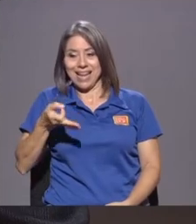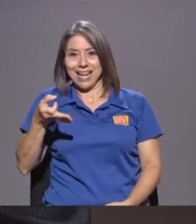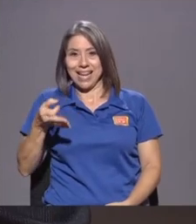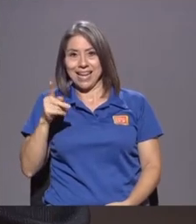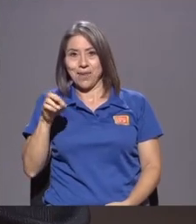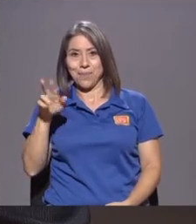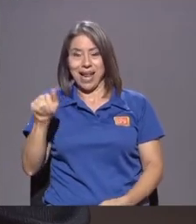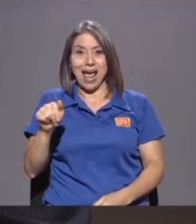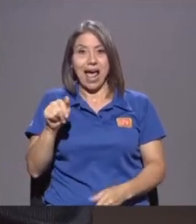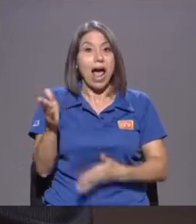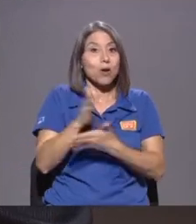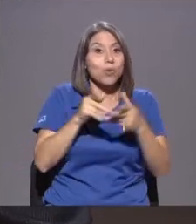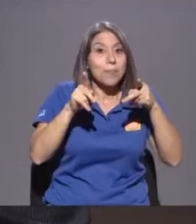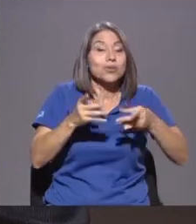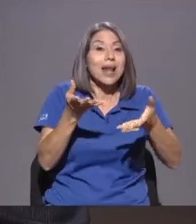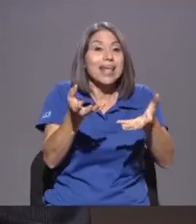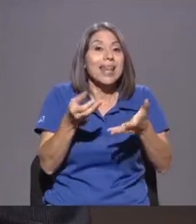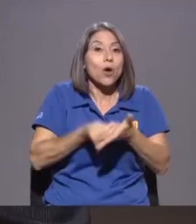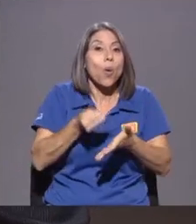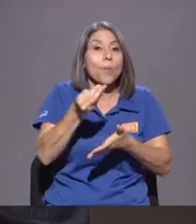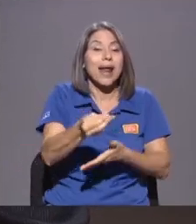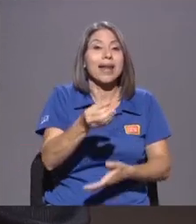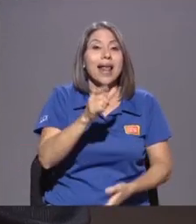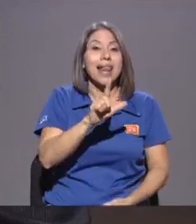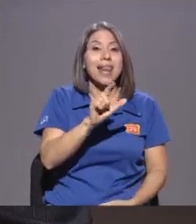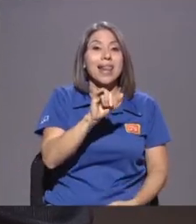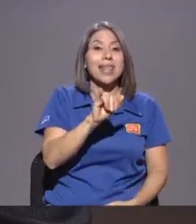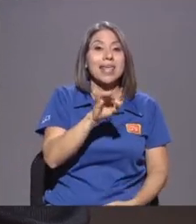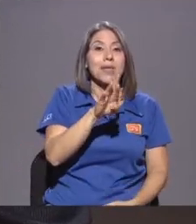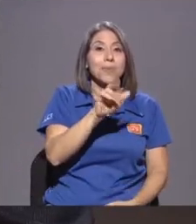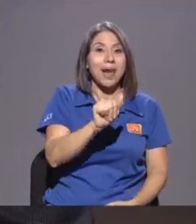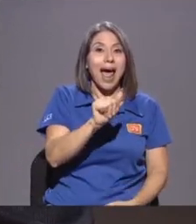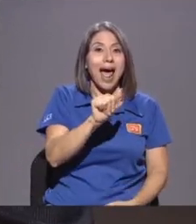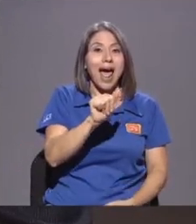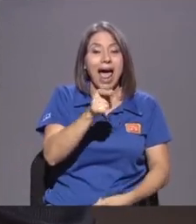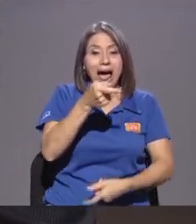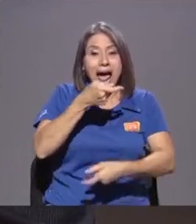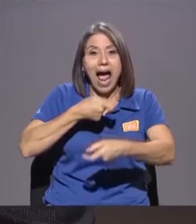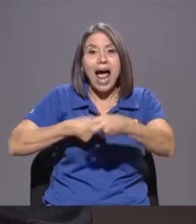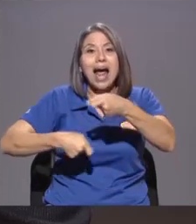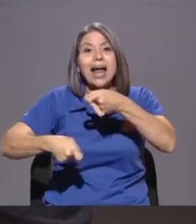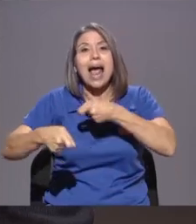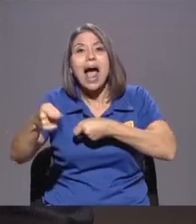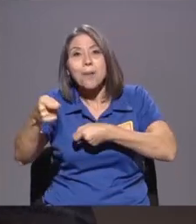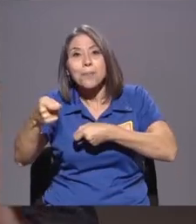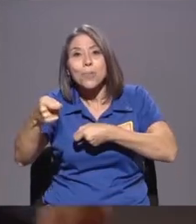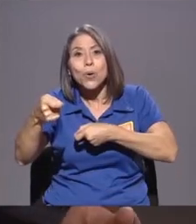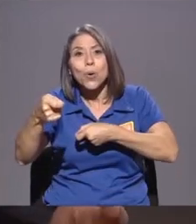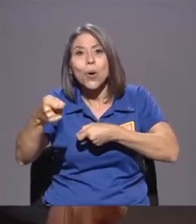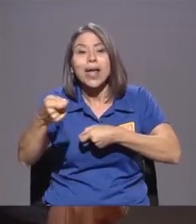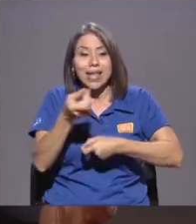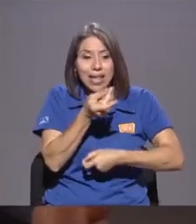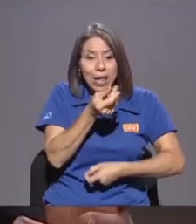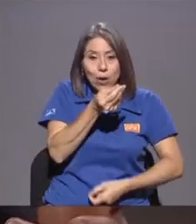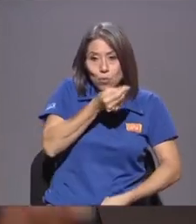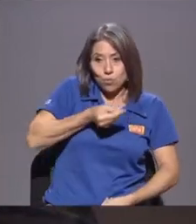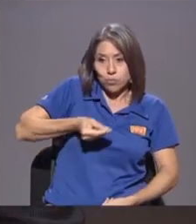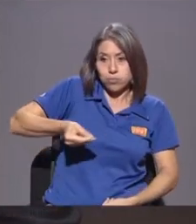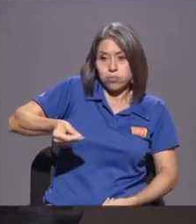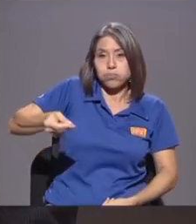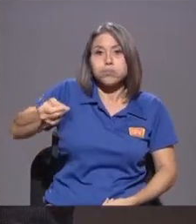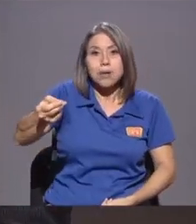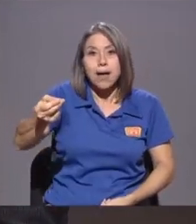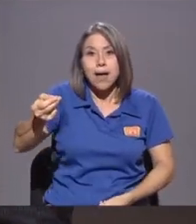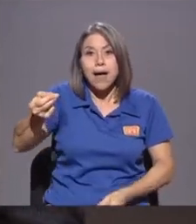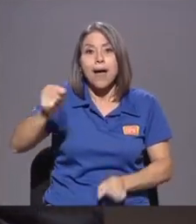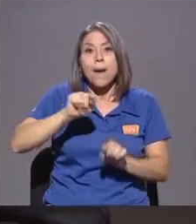Recibe a cambio Esa Perdón Esa Esos fondos Que aporta Van a una A un pool A